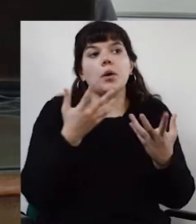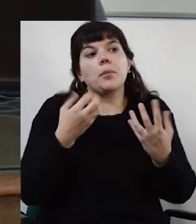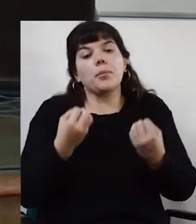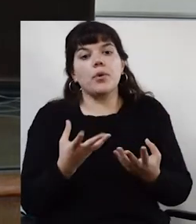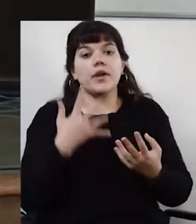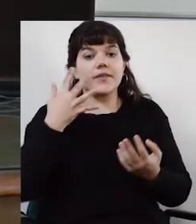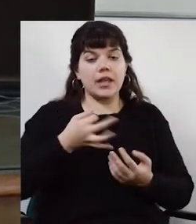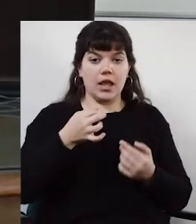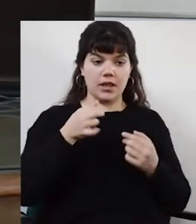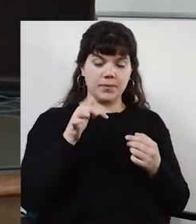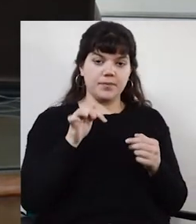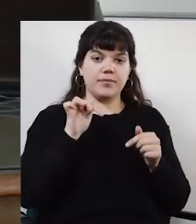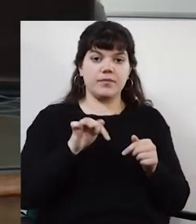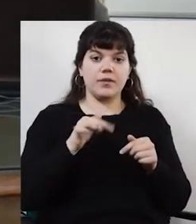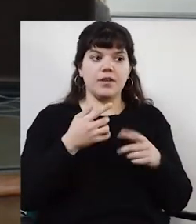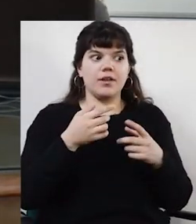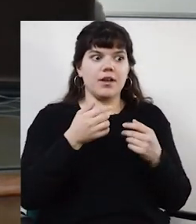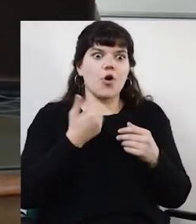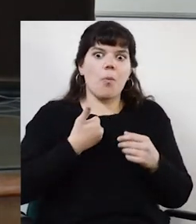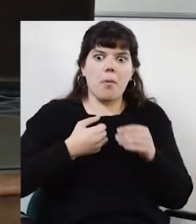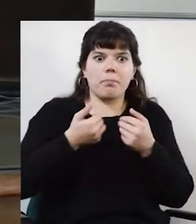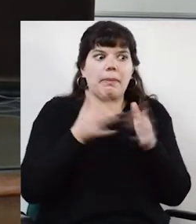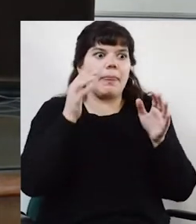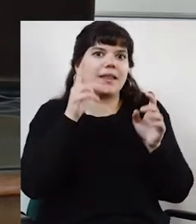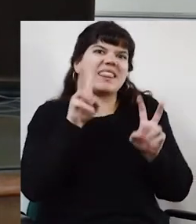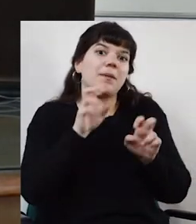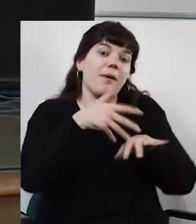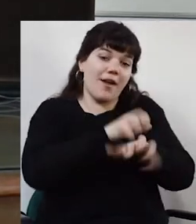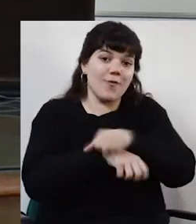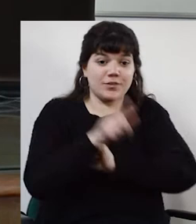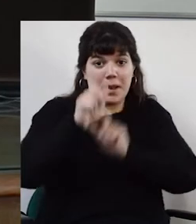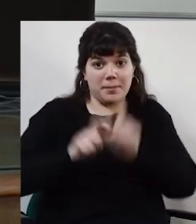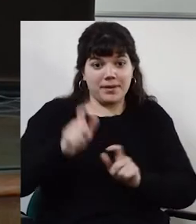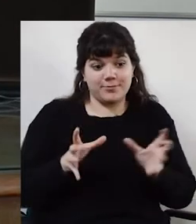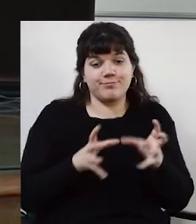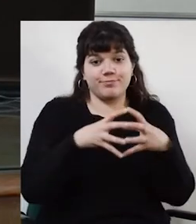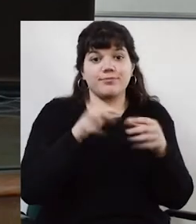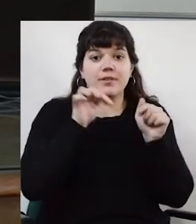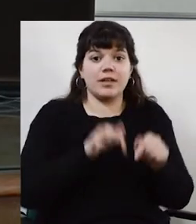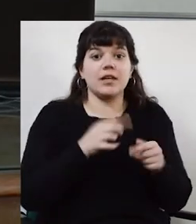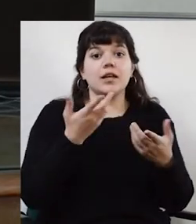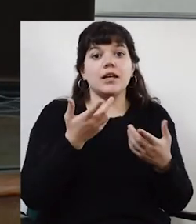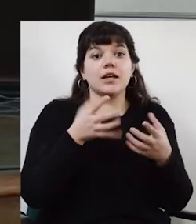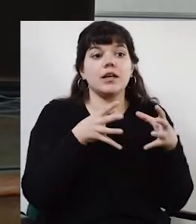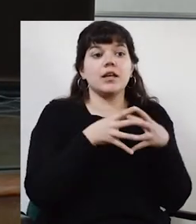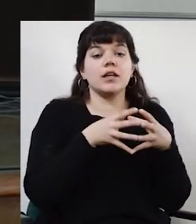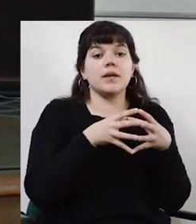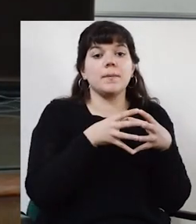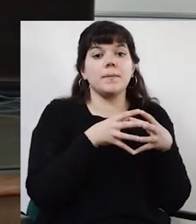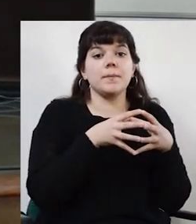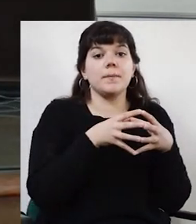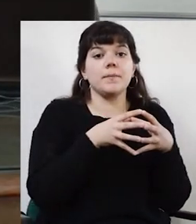salen a partir de esfuerzos de personas. Voy a nombrarlos, Evelice Amgarten